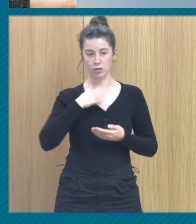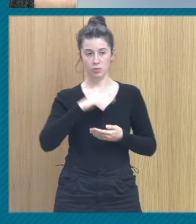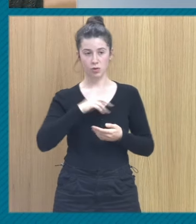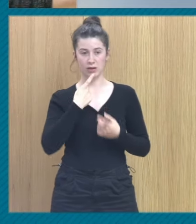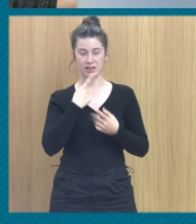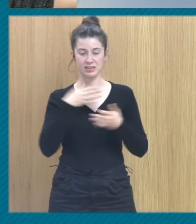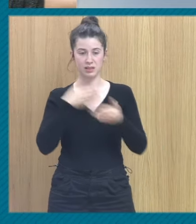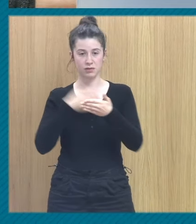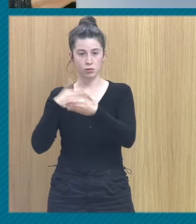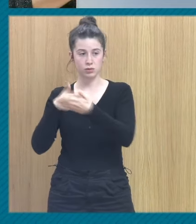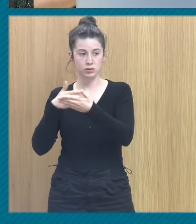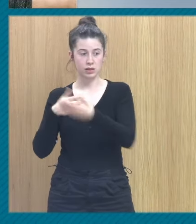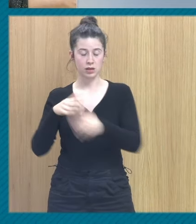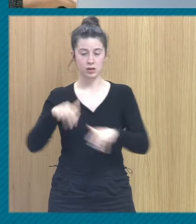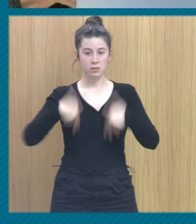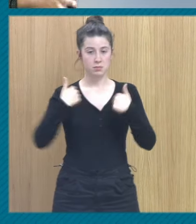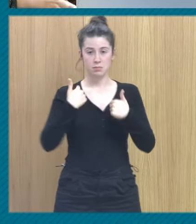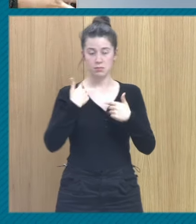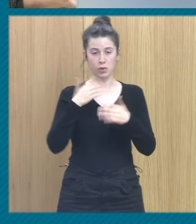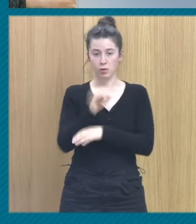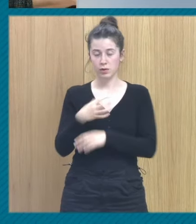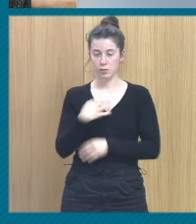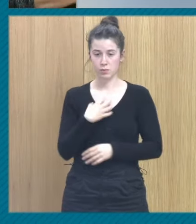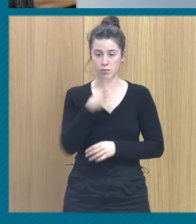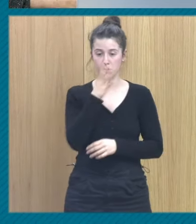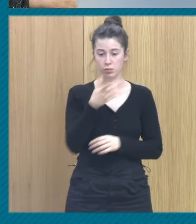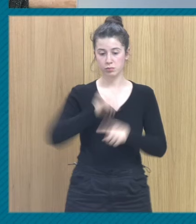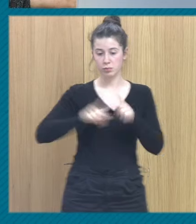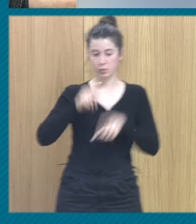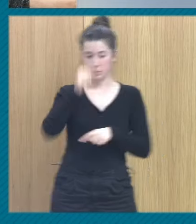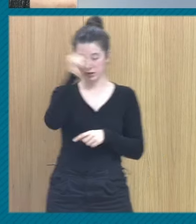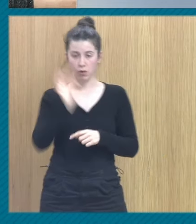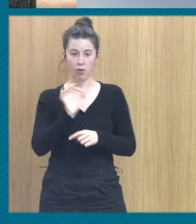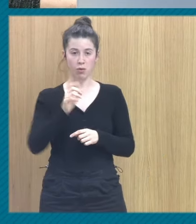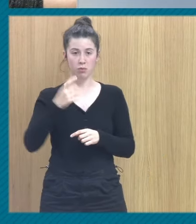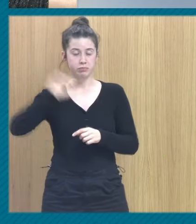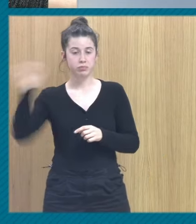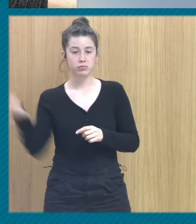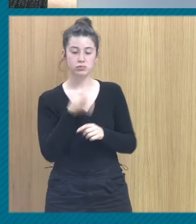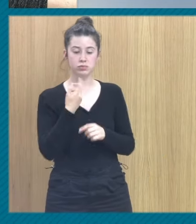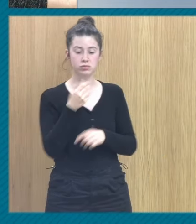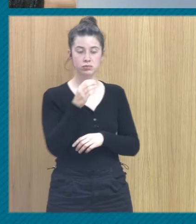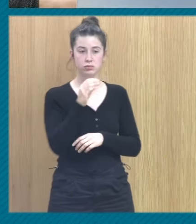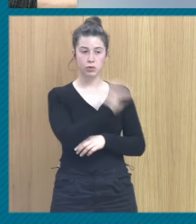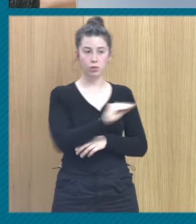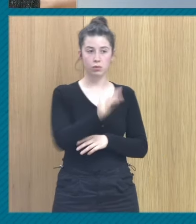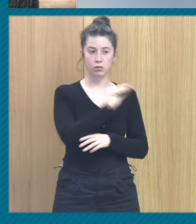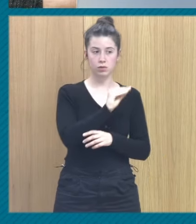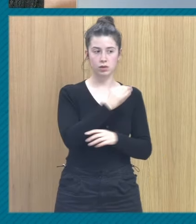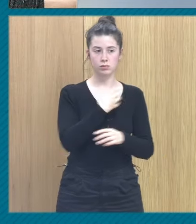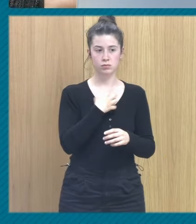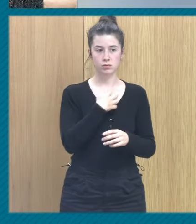porque sus problemas de salud mental sus problemas de adicción de lo que sea les han imposibilitado cuidarles pero no están ahí porque no les hayan querido y esto